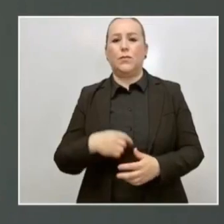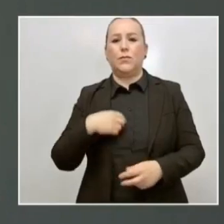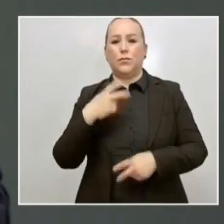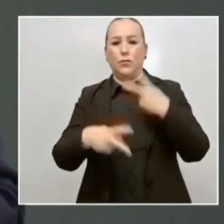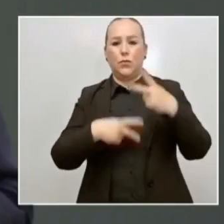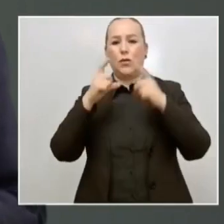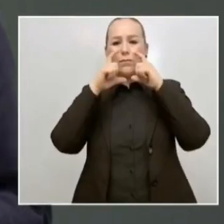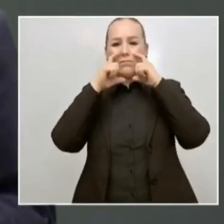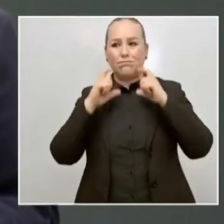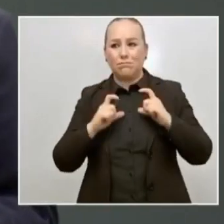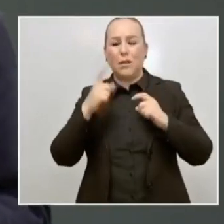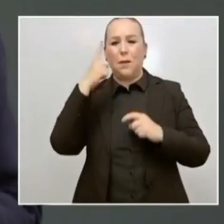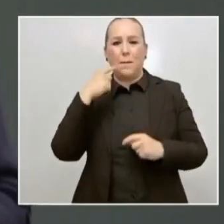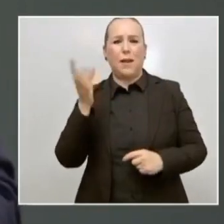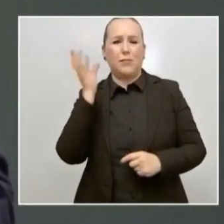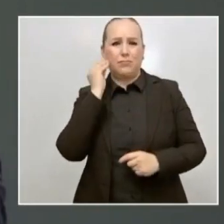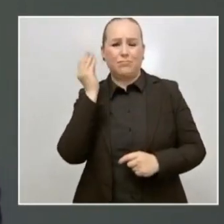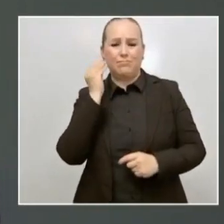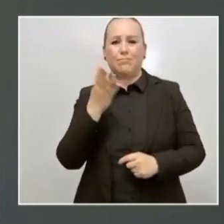escucharme mejor.